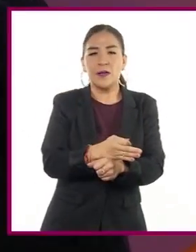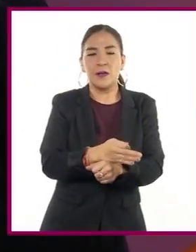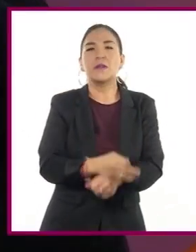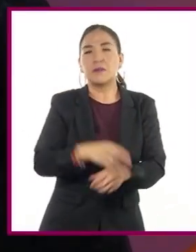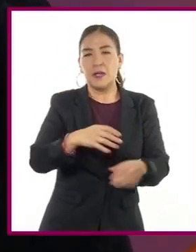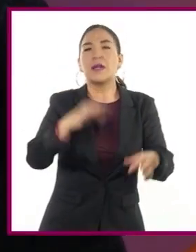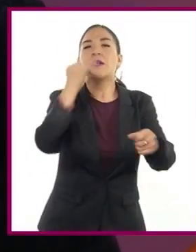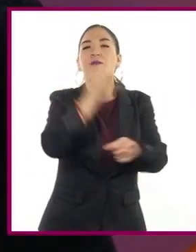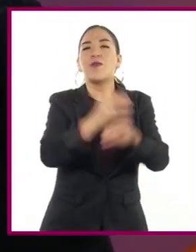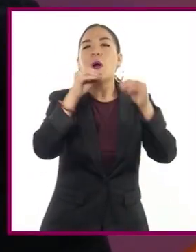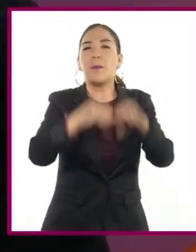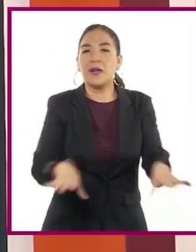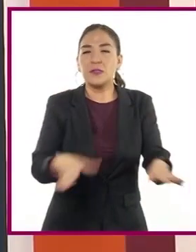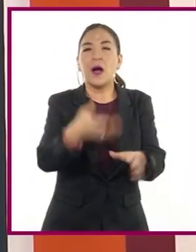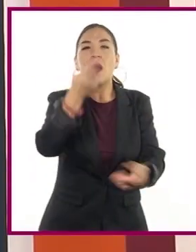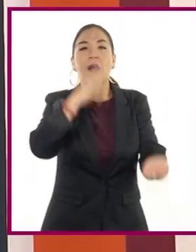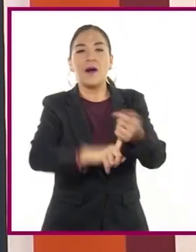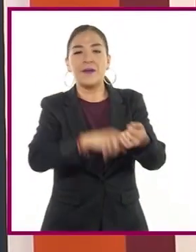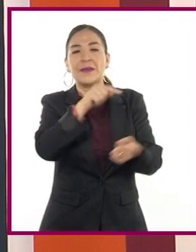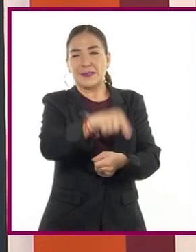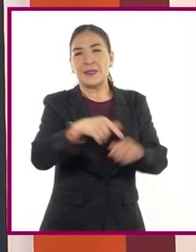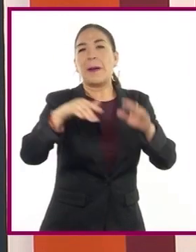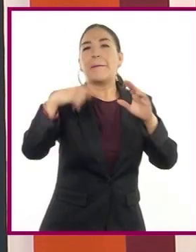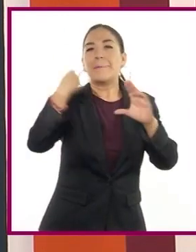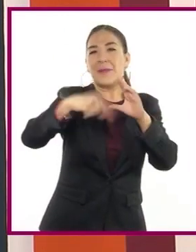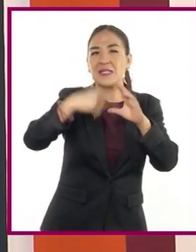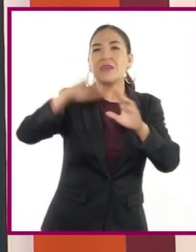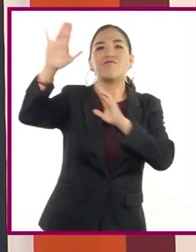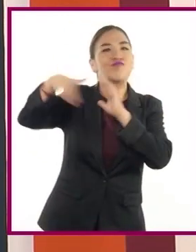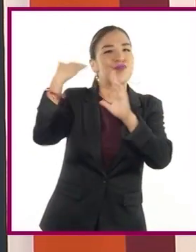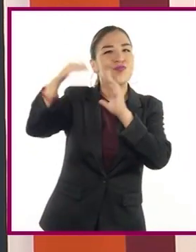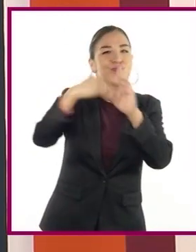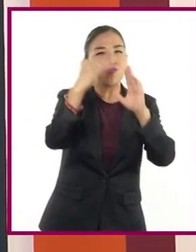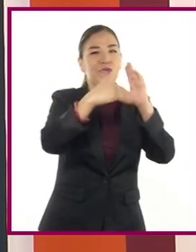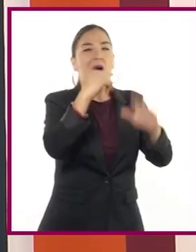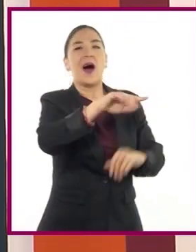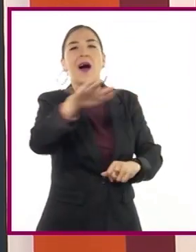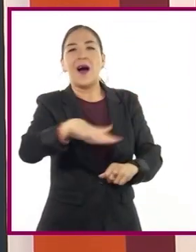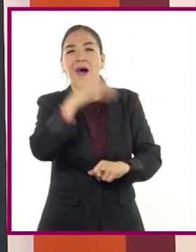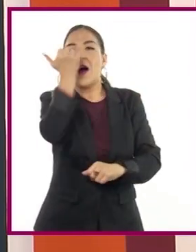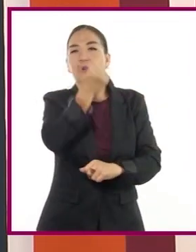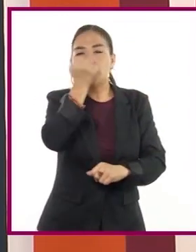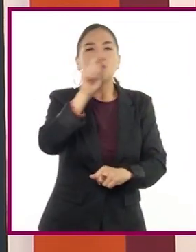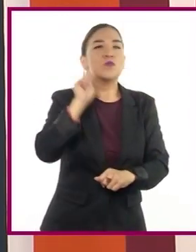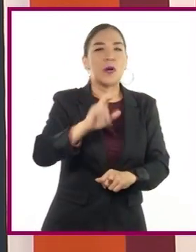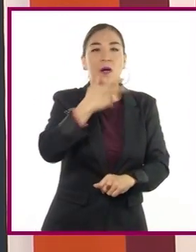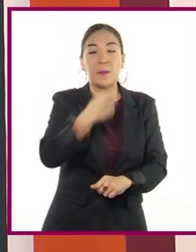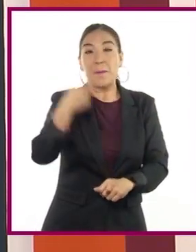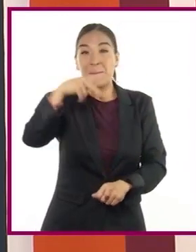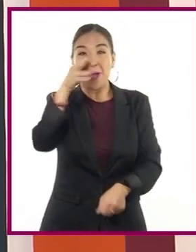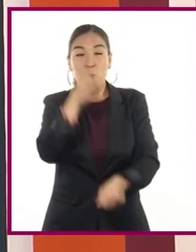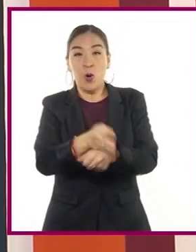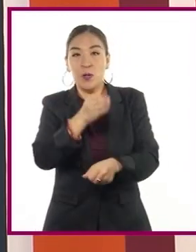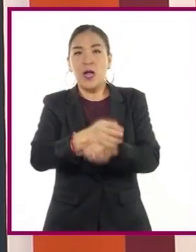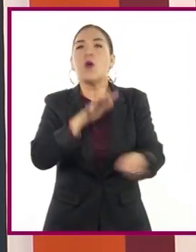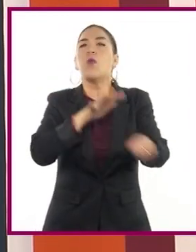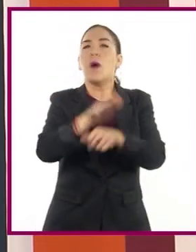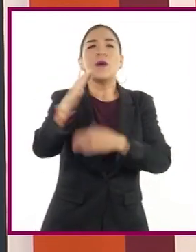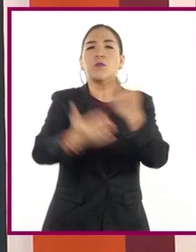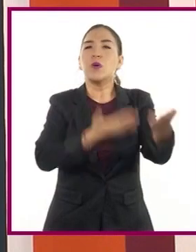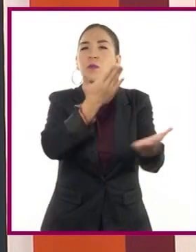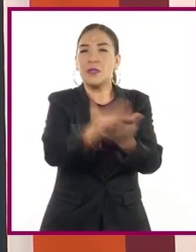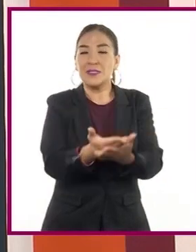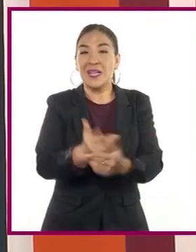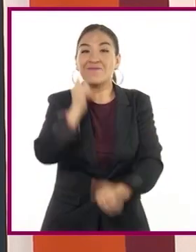información que nos llega a través de los mensajes de las alumnas y alumnos. Pero ahora, nuestro propósito es identificar